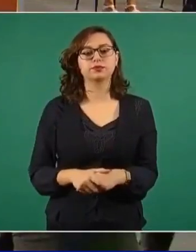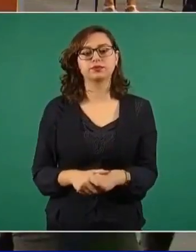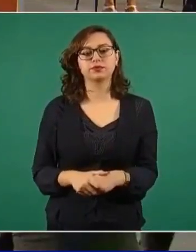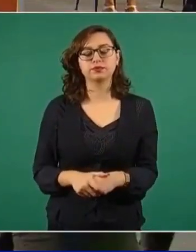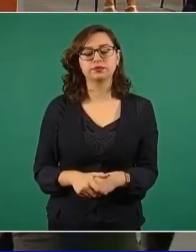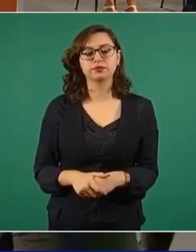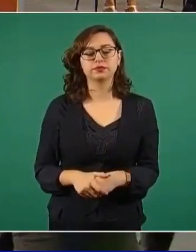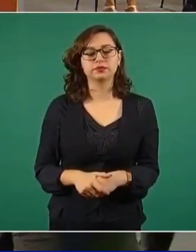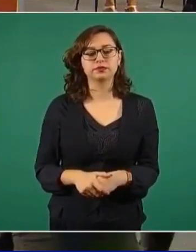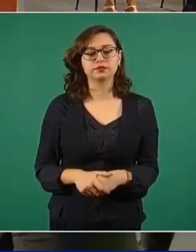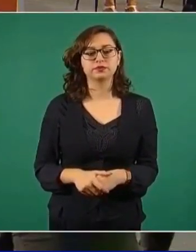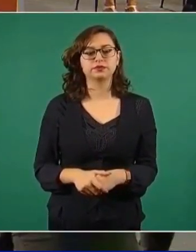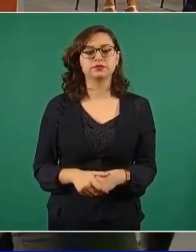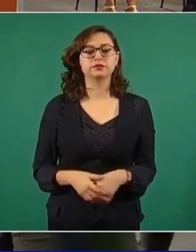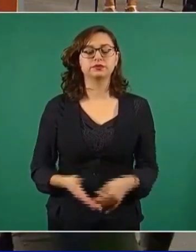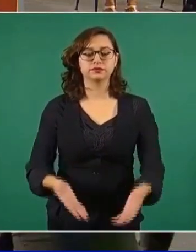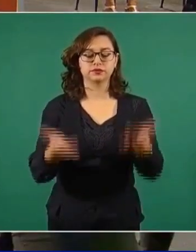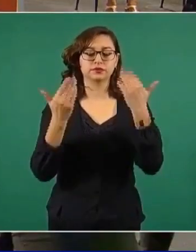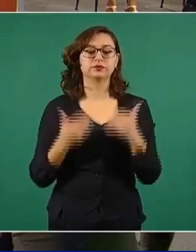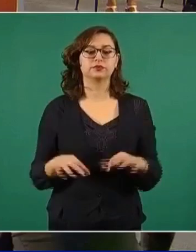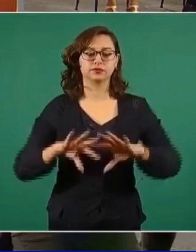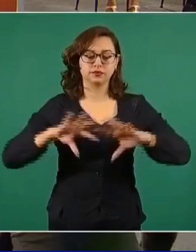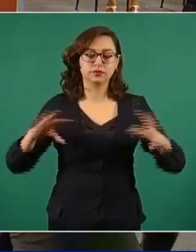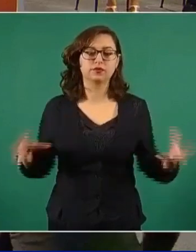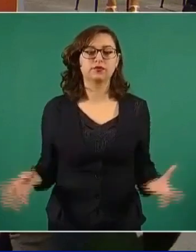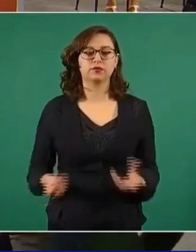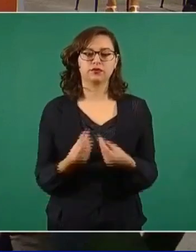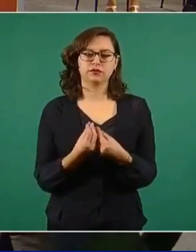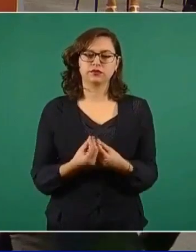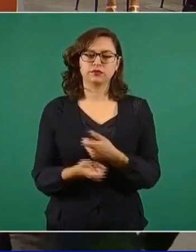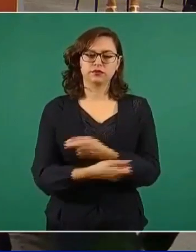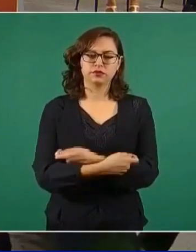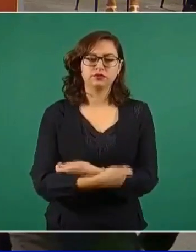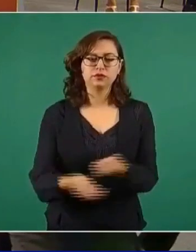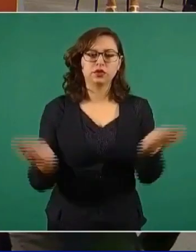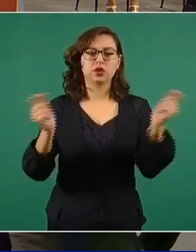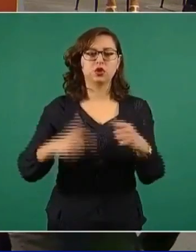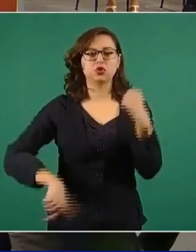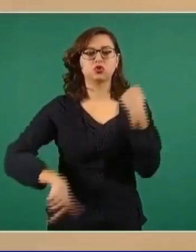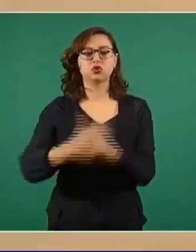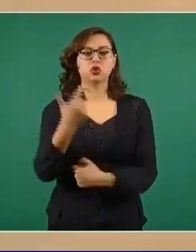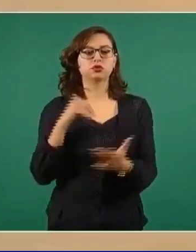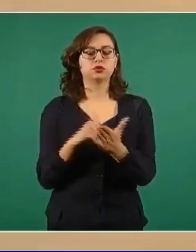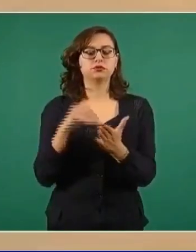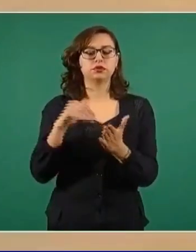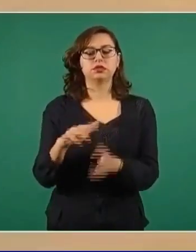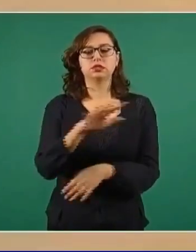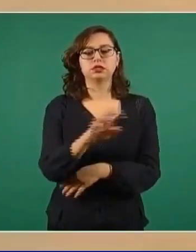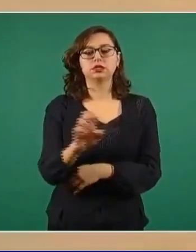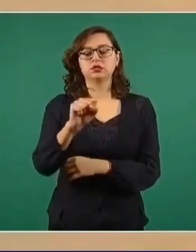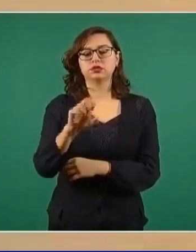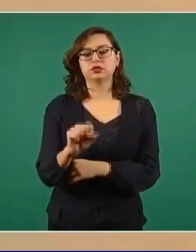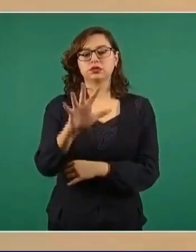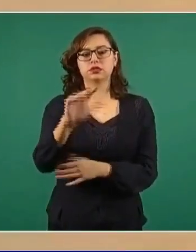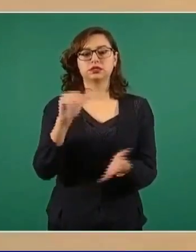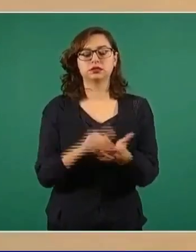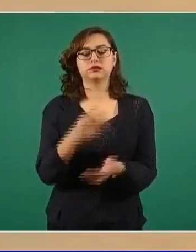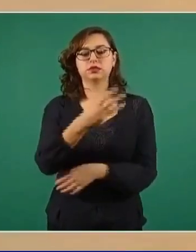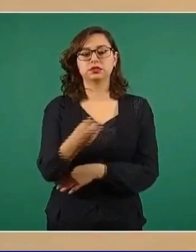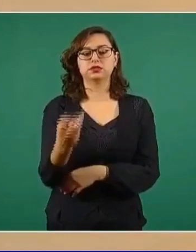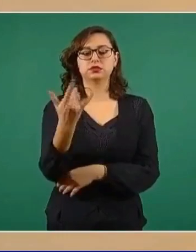En un resumen, se distribuyeron 12 millones 565 mil 350